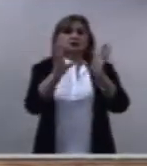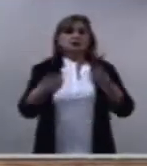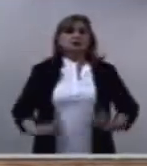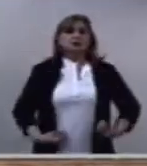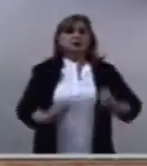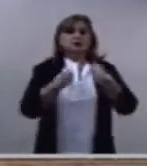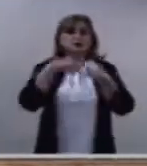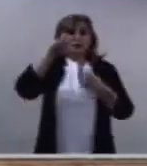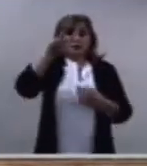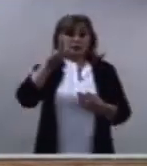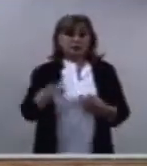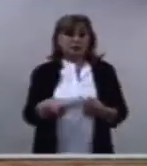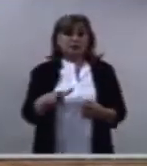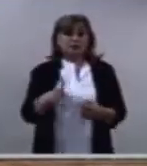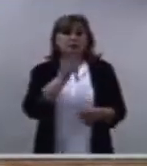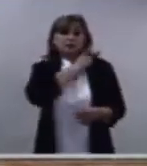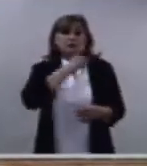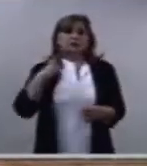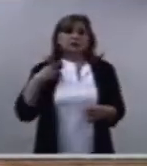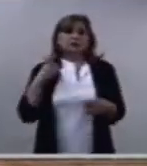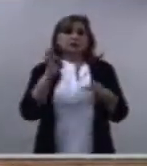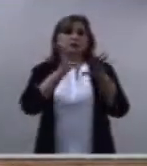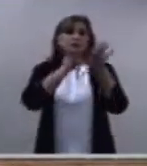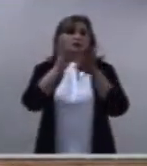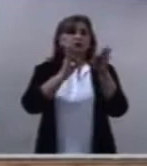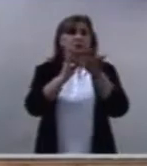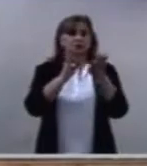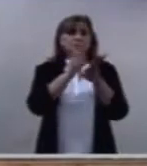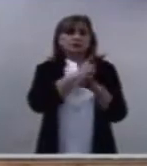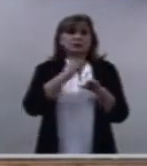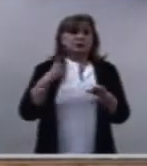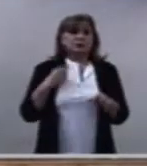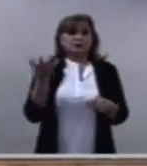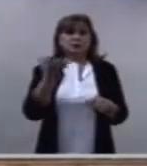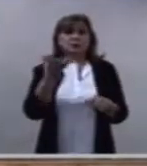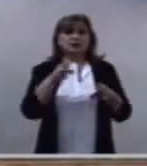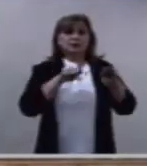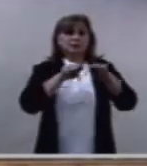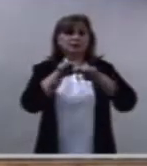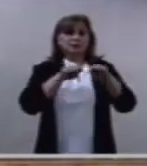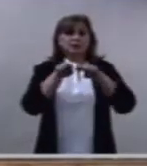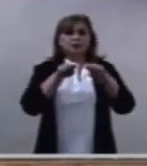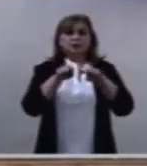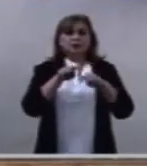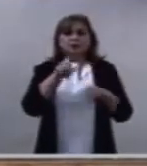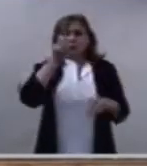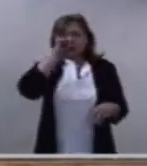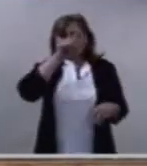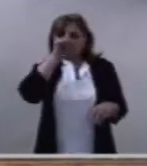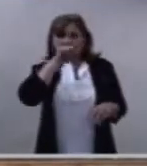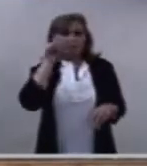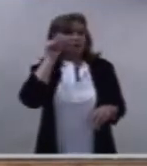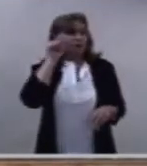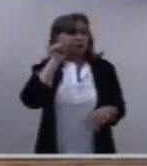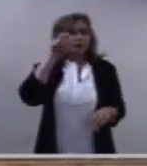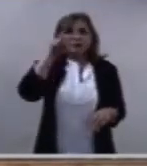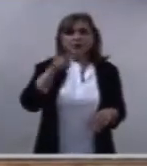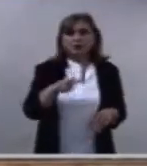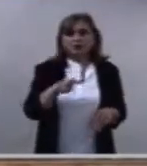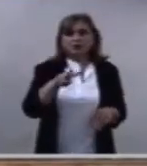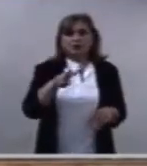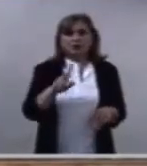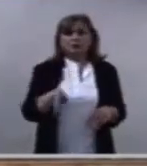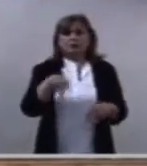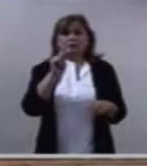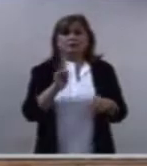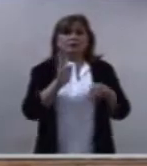Ese es nuestro deber. Esa es nuestra misión. Pero hay algo bien importante